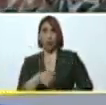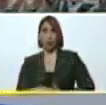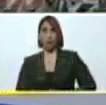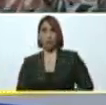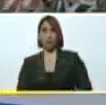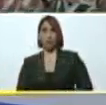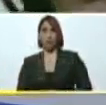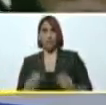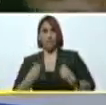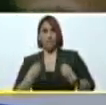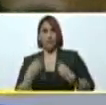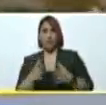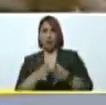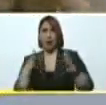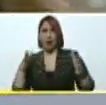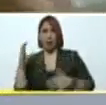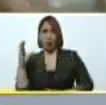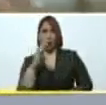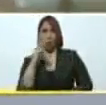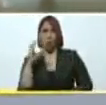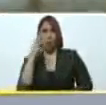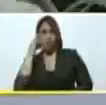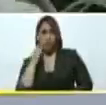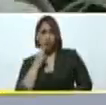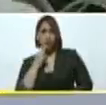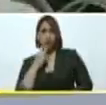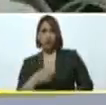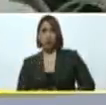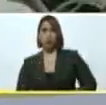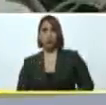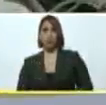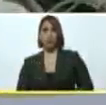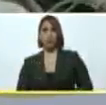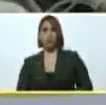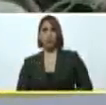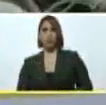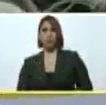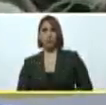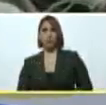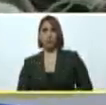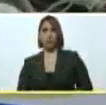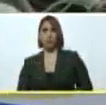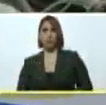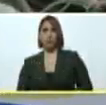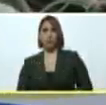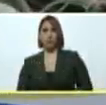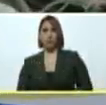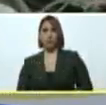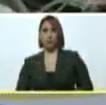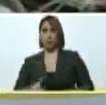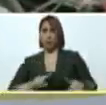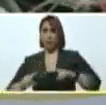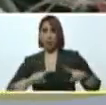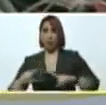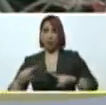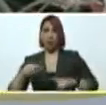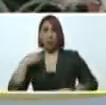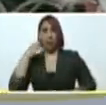la vida de la gran Colombia Bolivariana. De verdad, la actuación del negro primero,